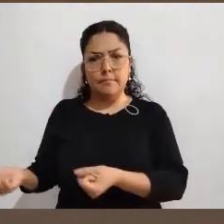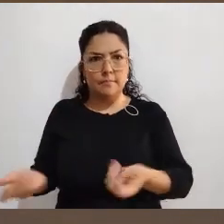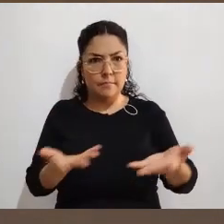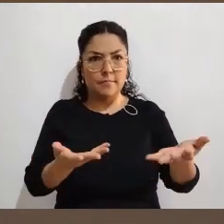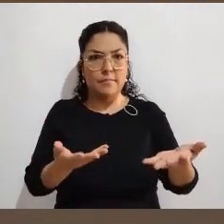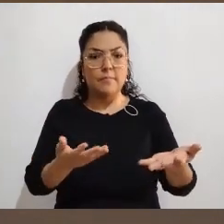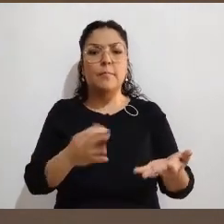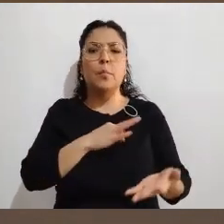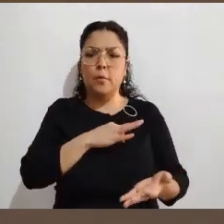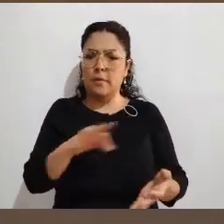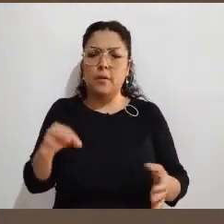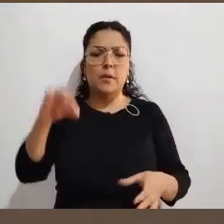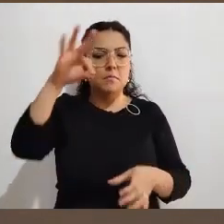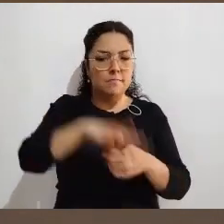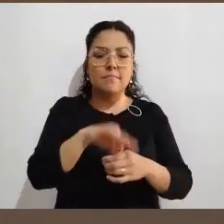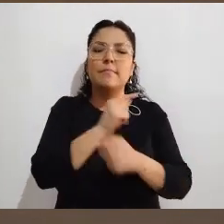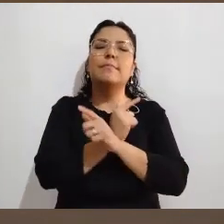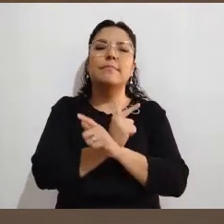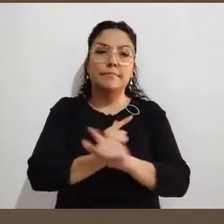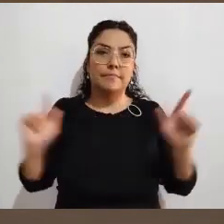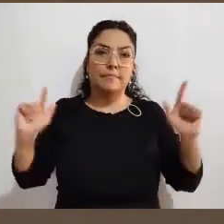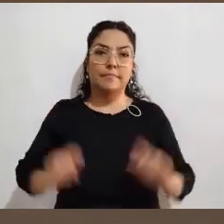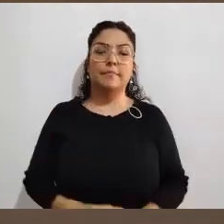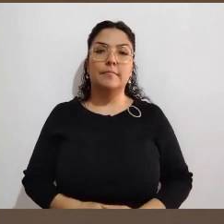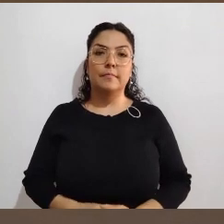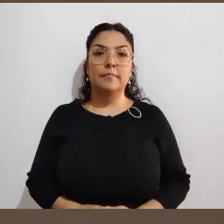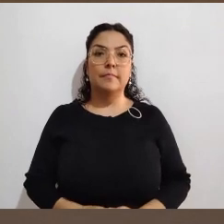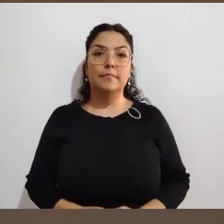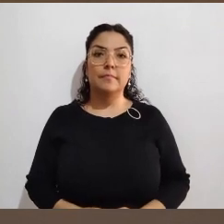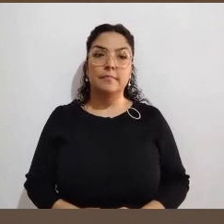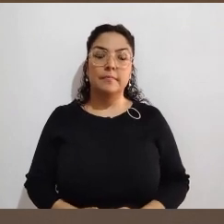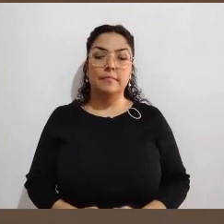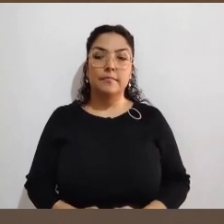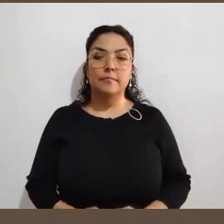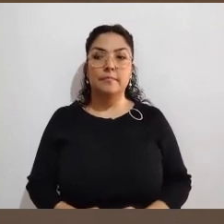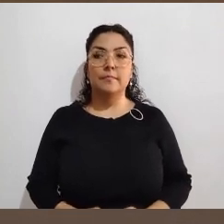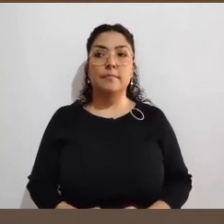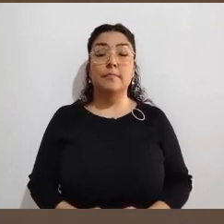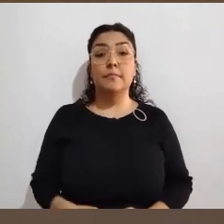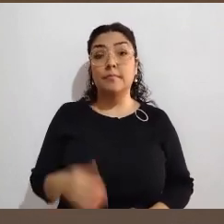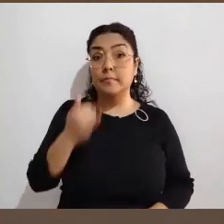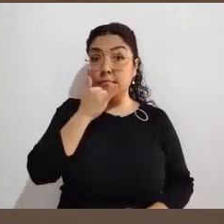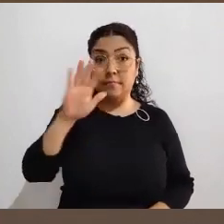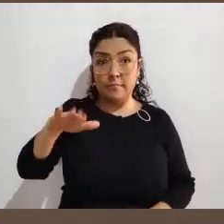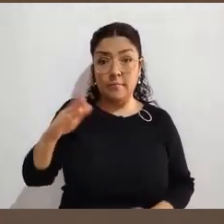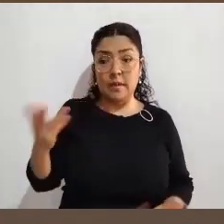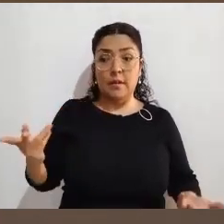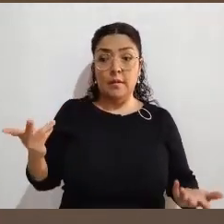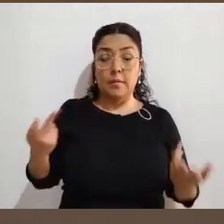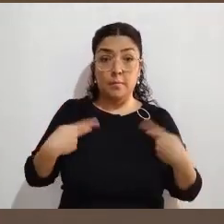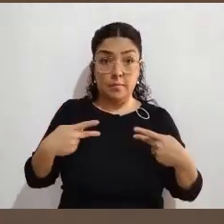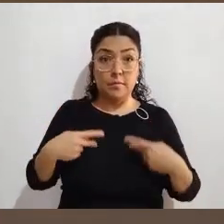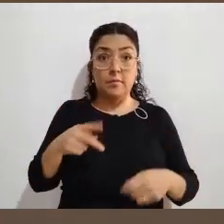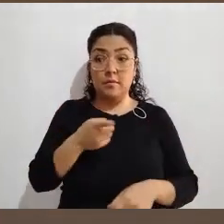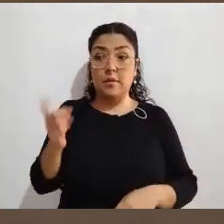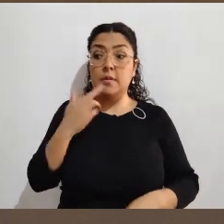para que puedan, en su momento, cumplir satisfactoriamente con su derecho constitucional de votar. Y la observación electoral permite precisamente